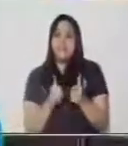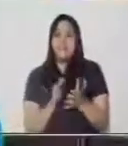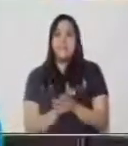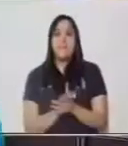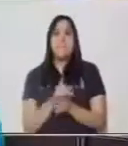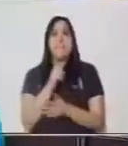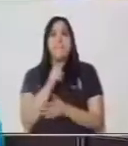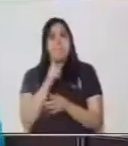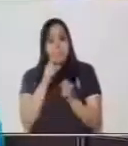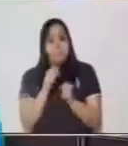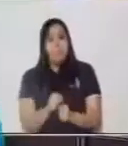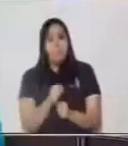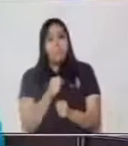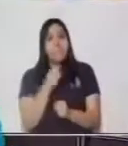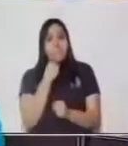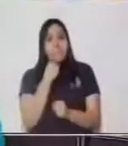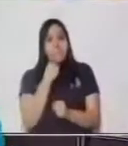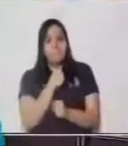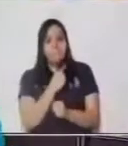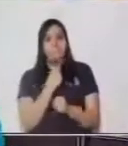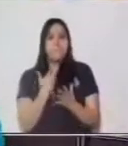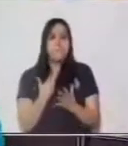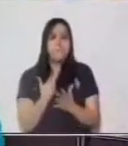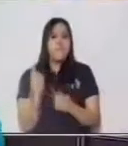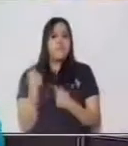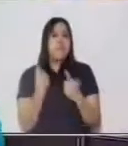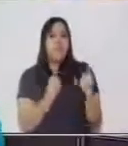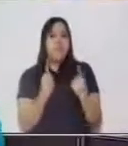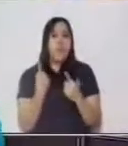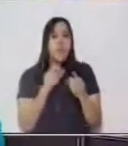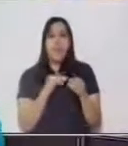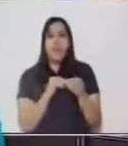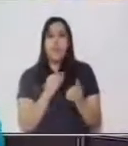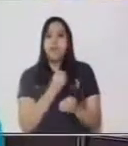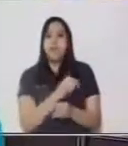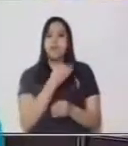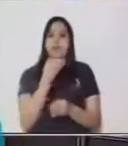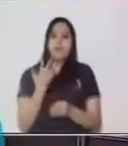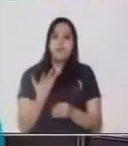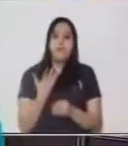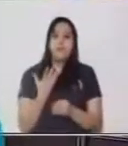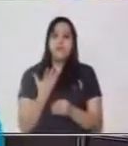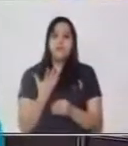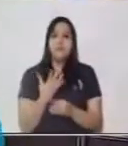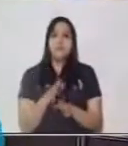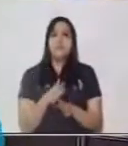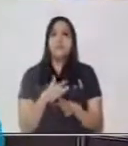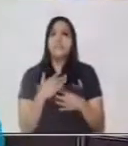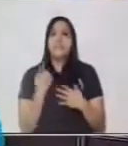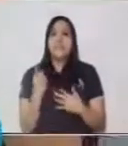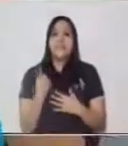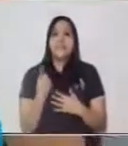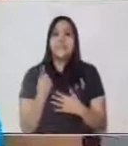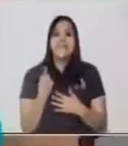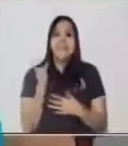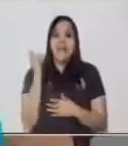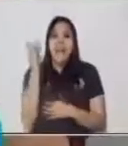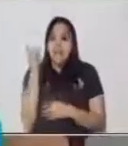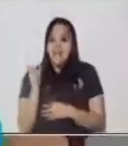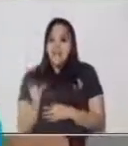Ahora tú me puedes decir, ¿cuál número de ellos está en la casilla de las unidades?